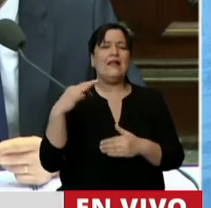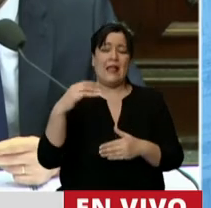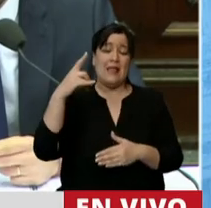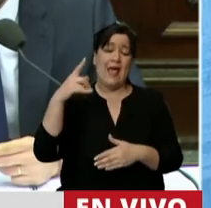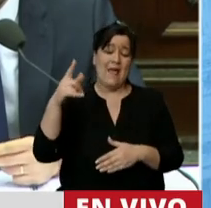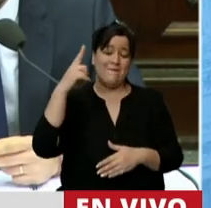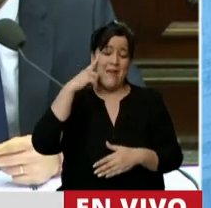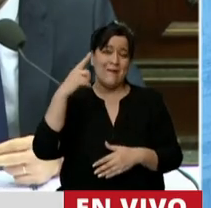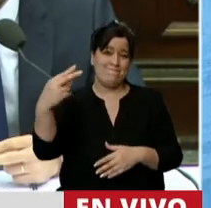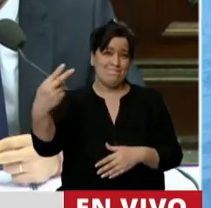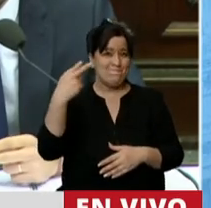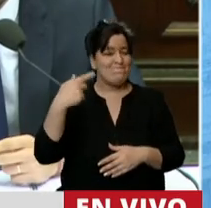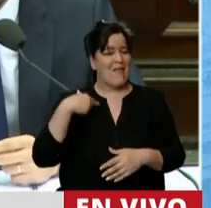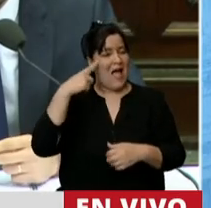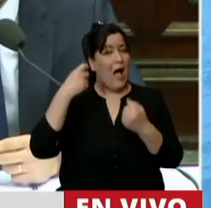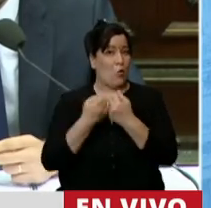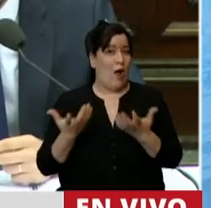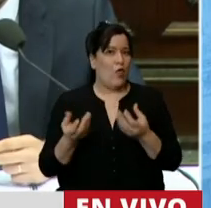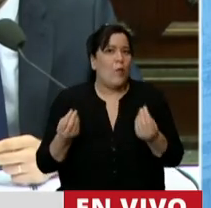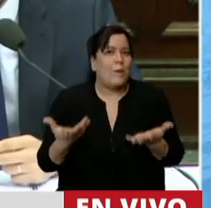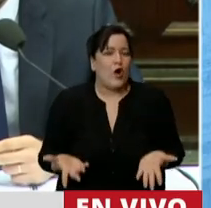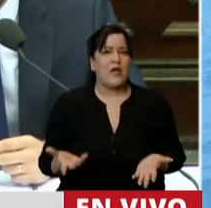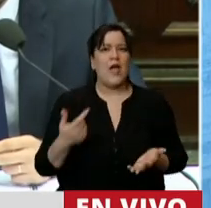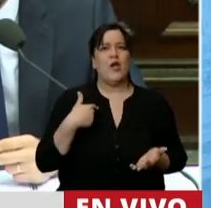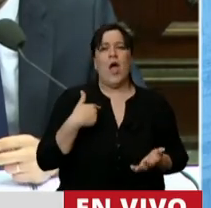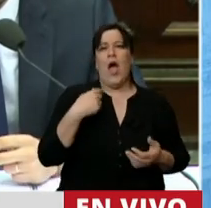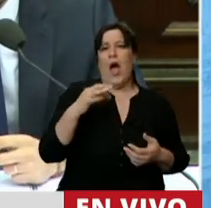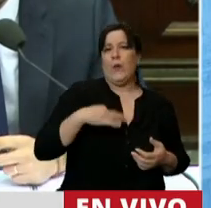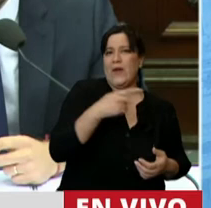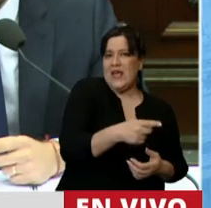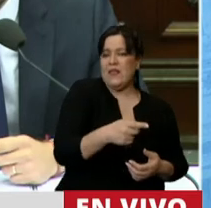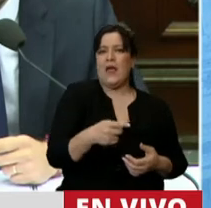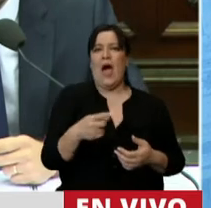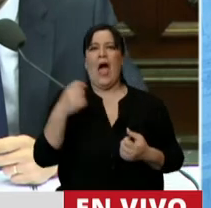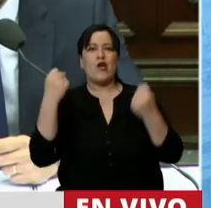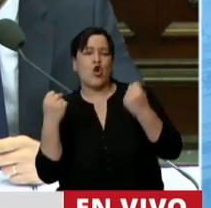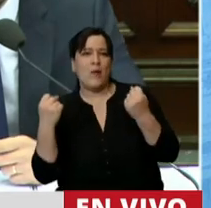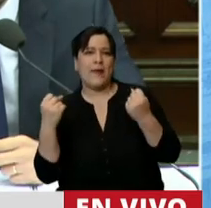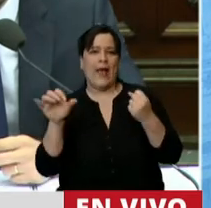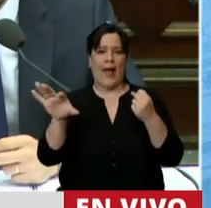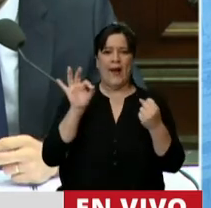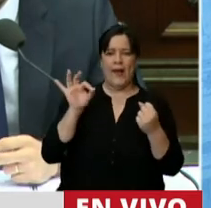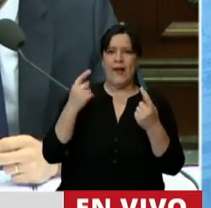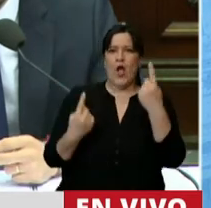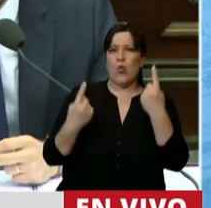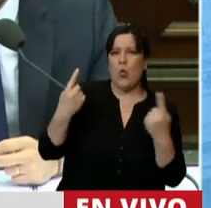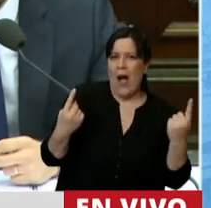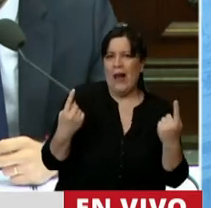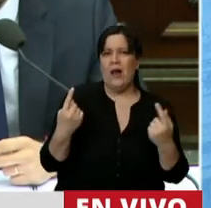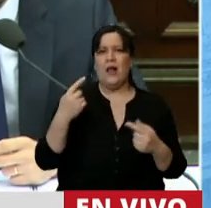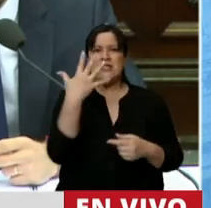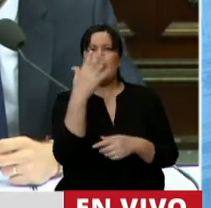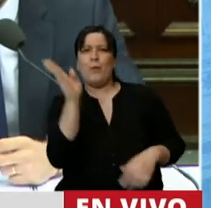que no se podía decir yo la vida, no la economía, aunque pierda cinco PBI. Porque